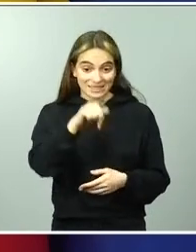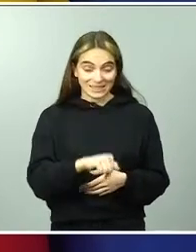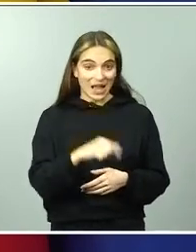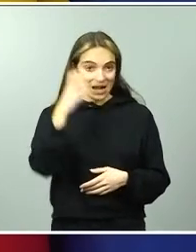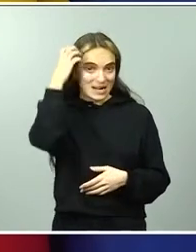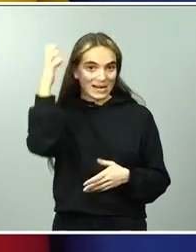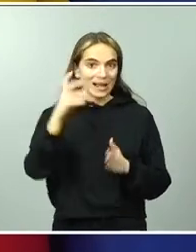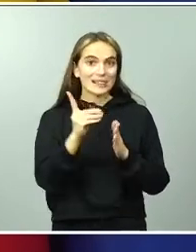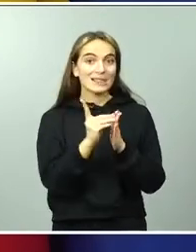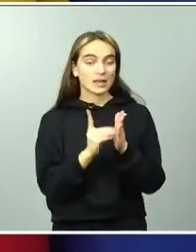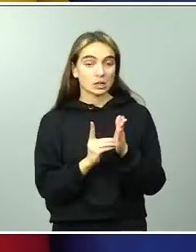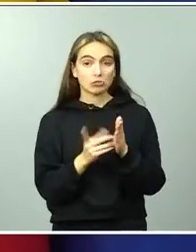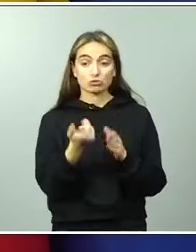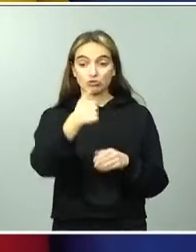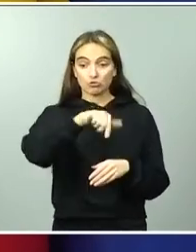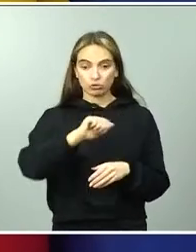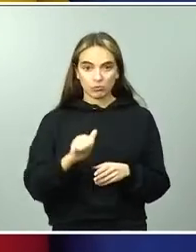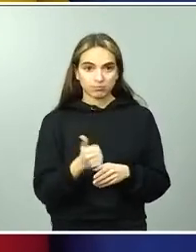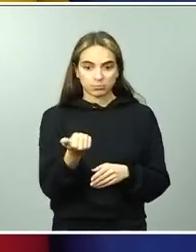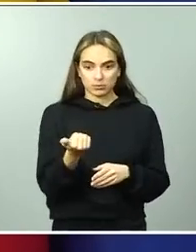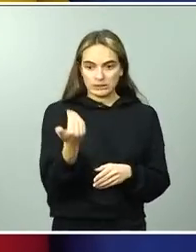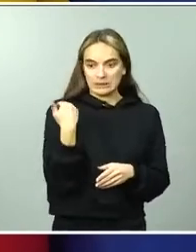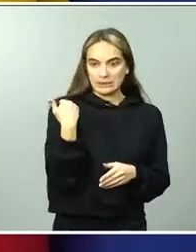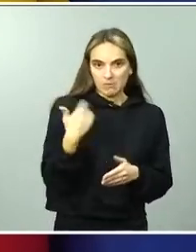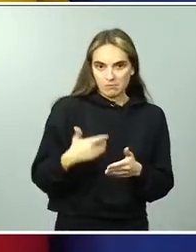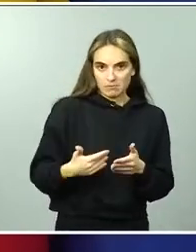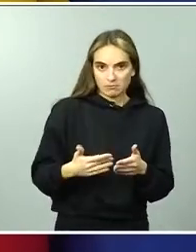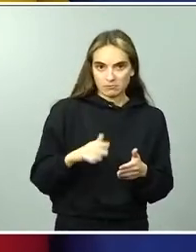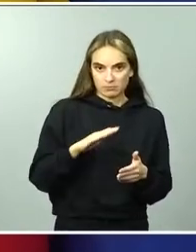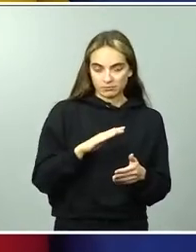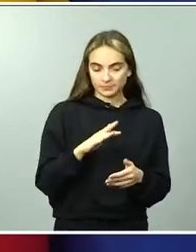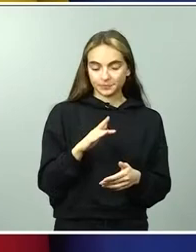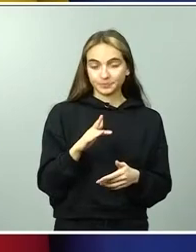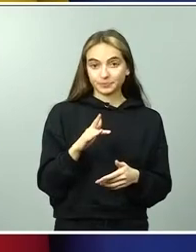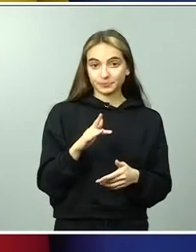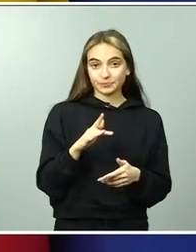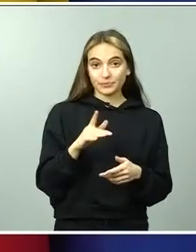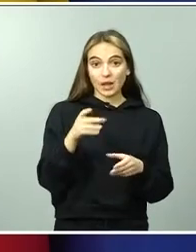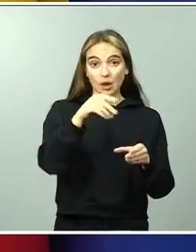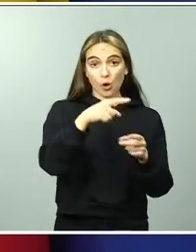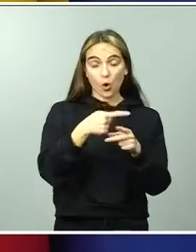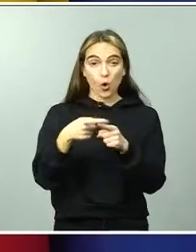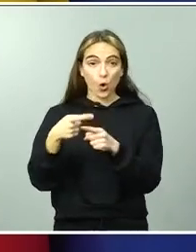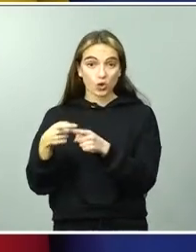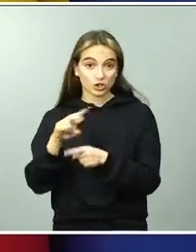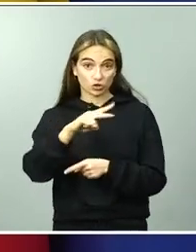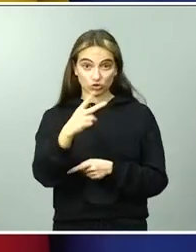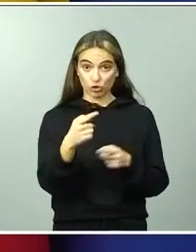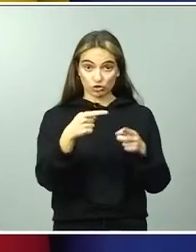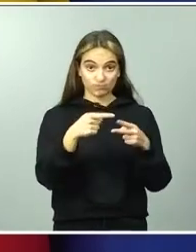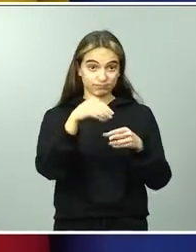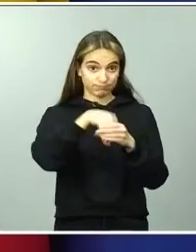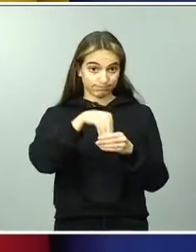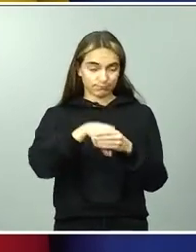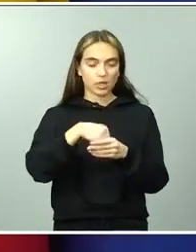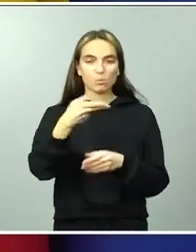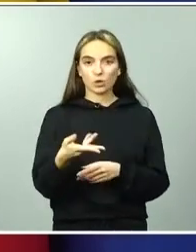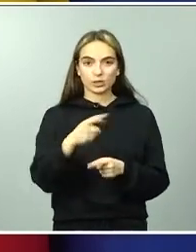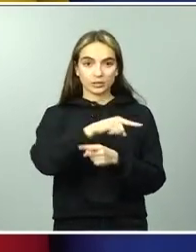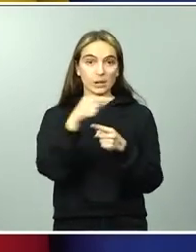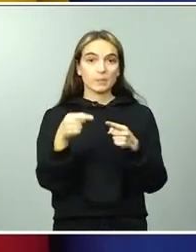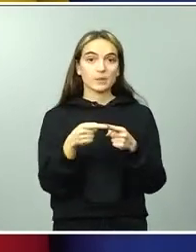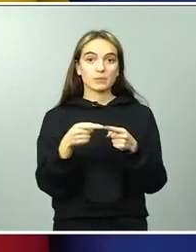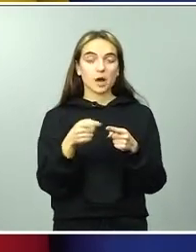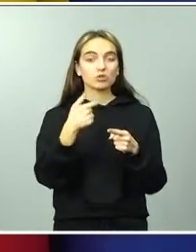hemos aprobado esta misma mañana, contempla dos novedades muy importantes. La primera de ellas y que les quiero